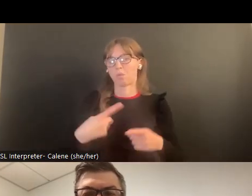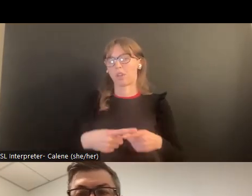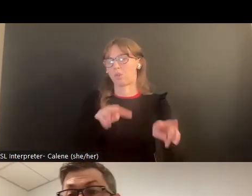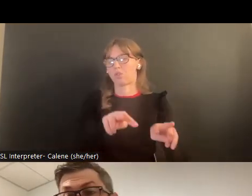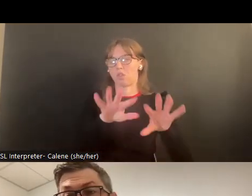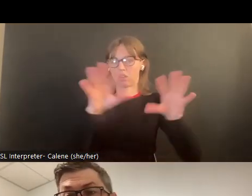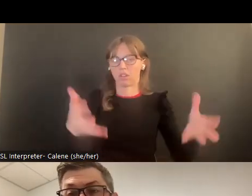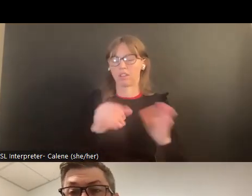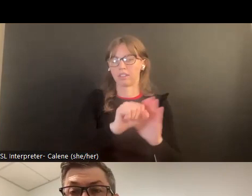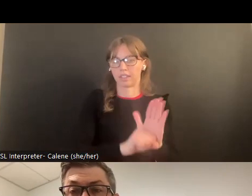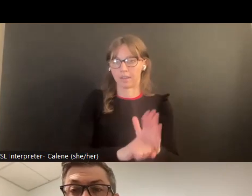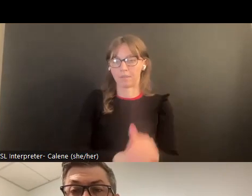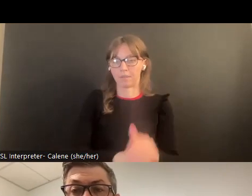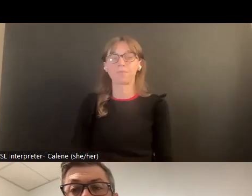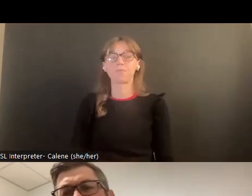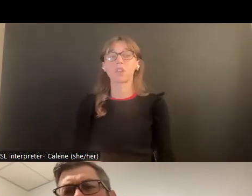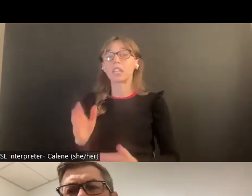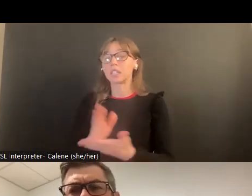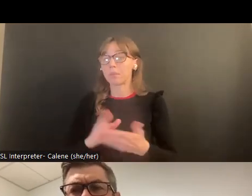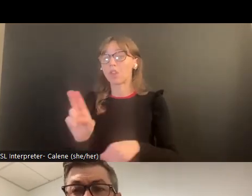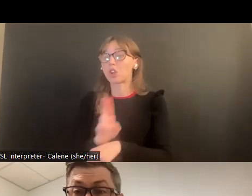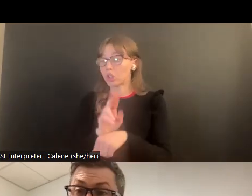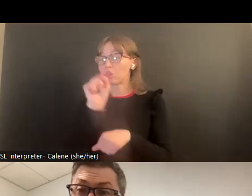un programa formal para por lo menos de lo que sería